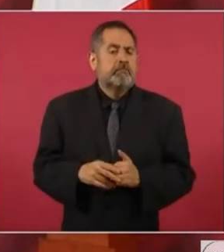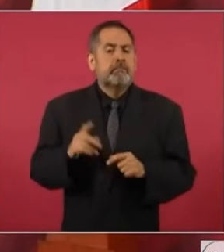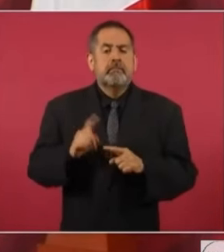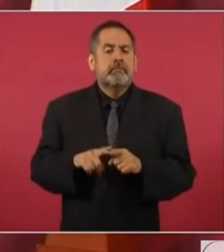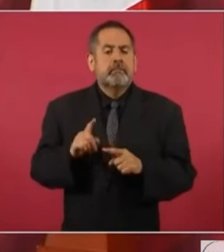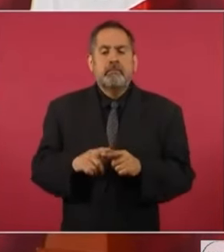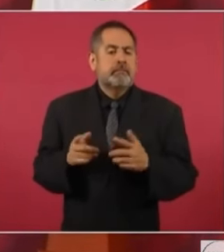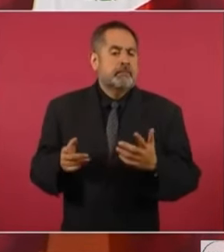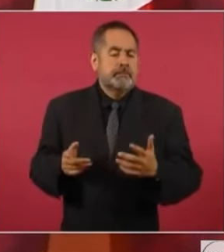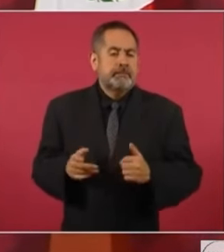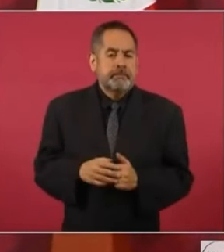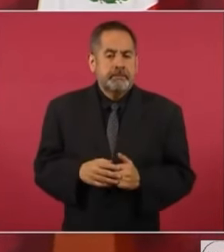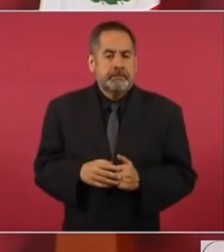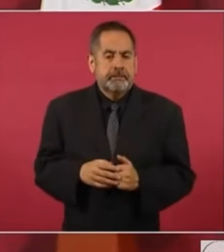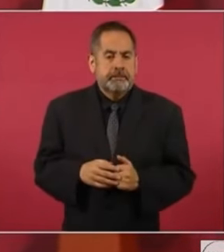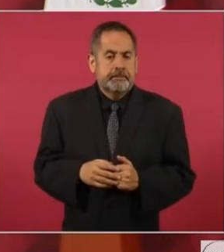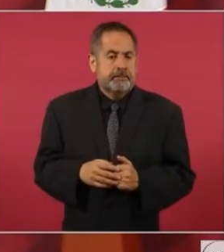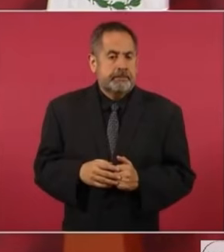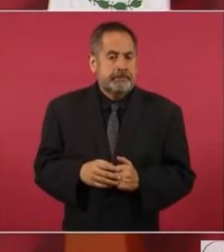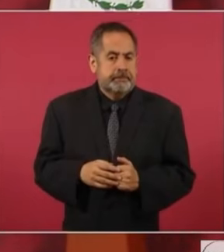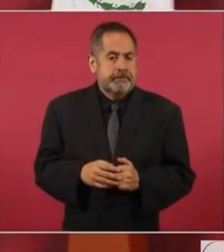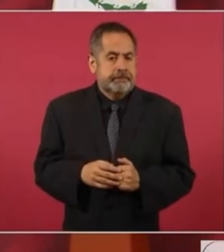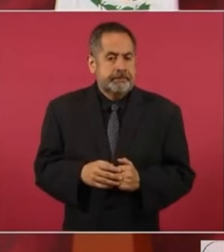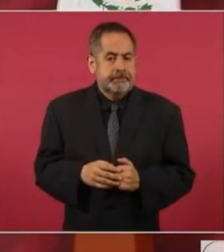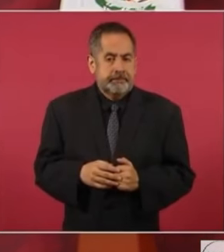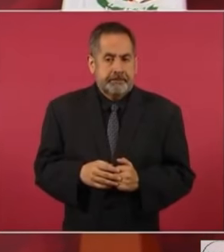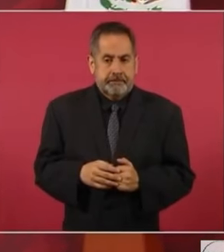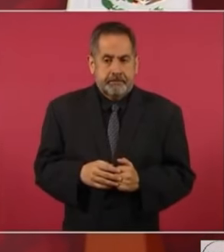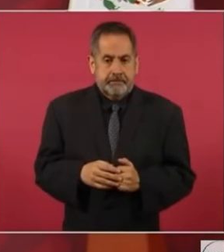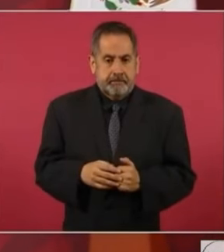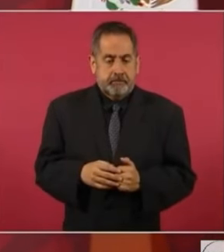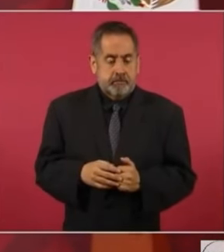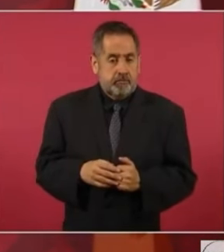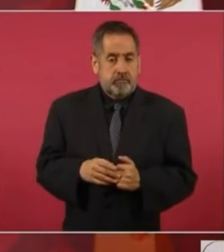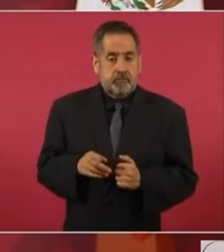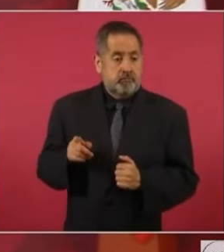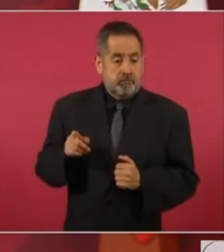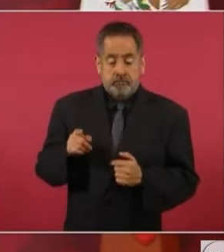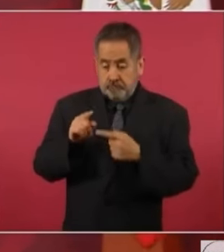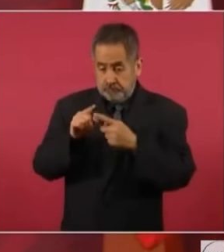fueron